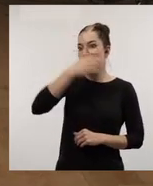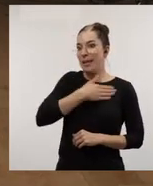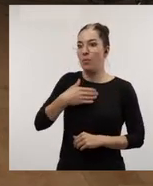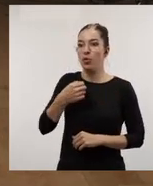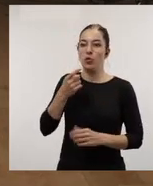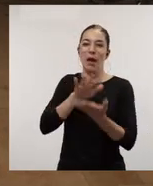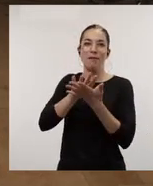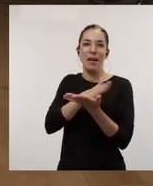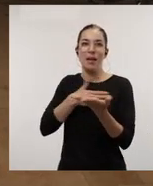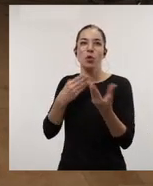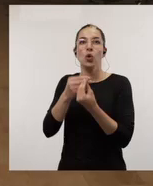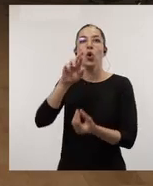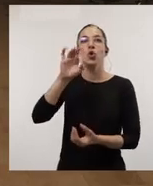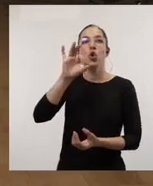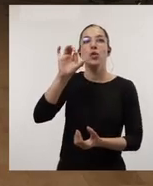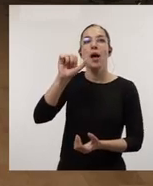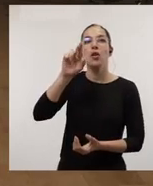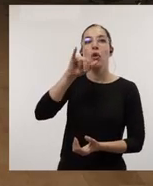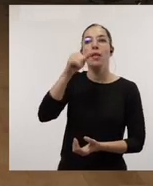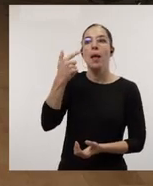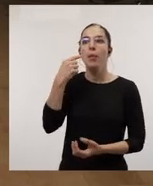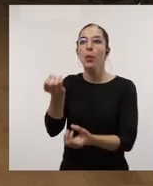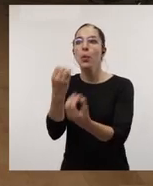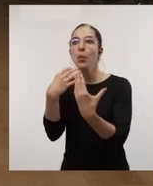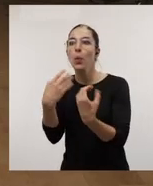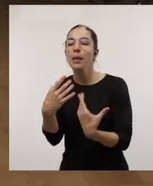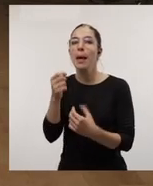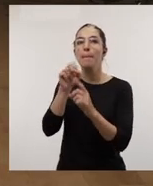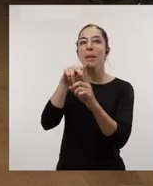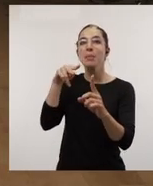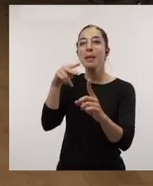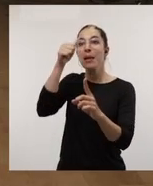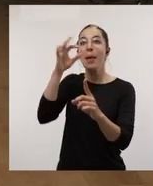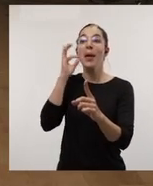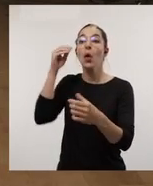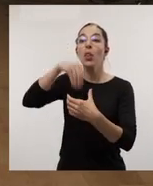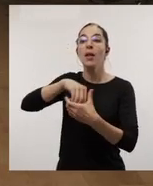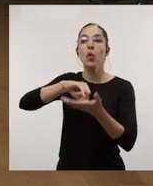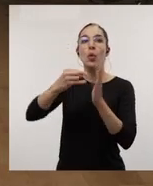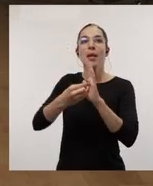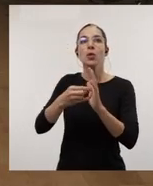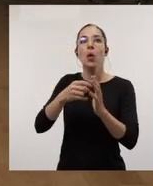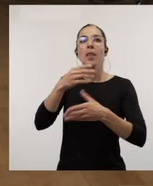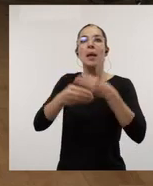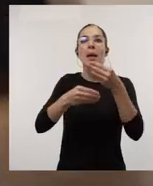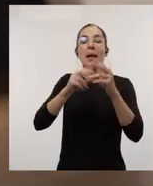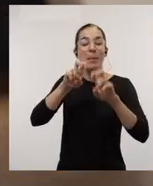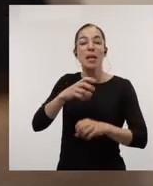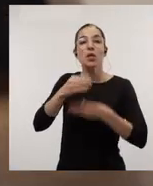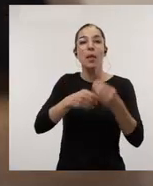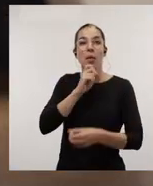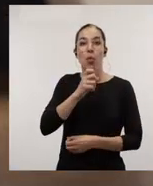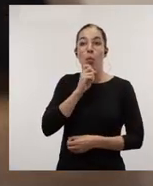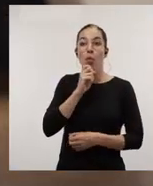Queríamos hablar con Rosa Rodríguez para que nos contara cómo se incorpora la perspectiva de género a los proyectos de investigación